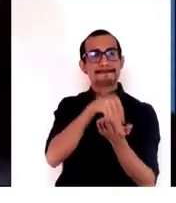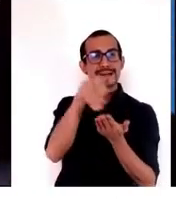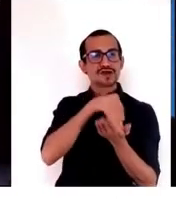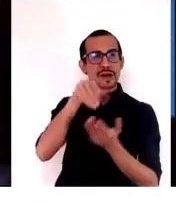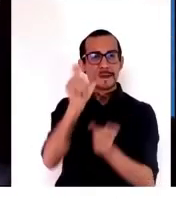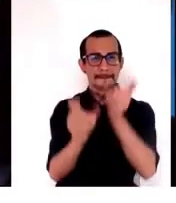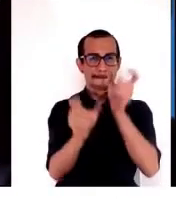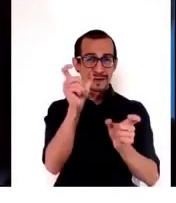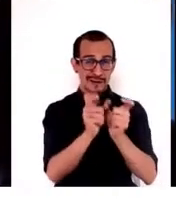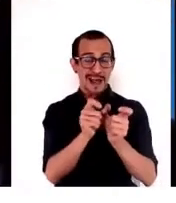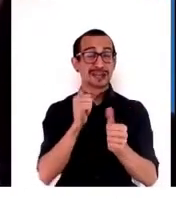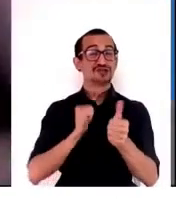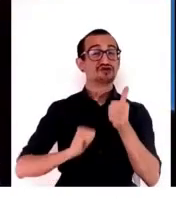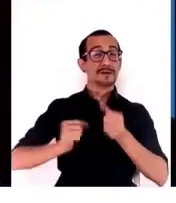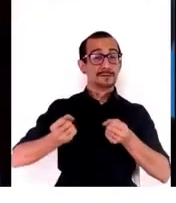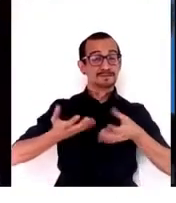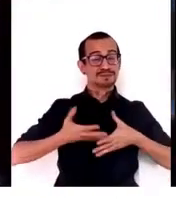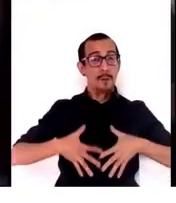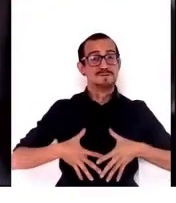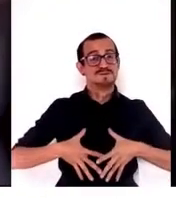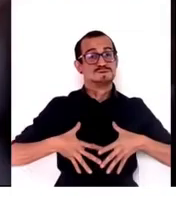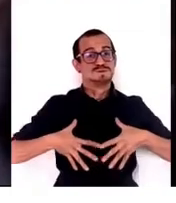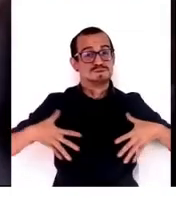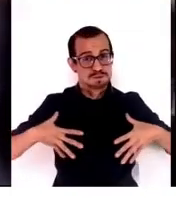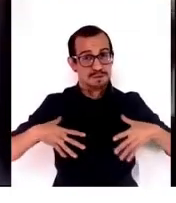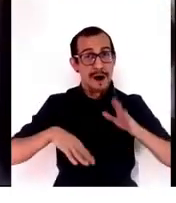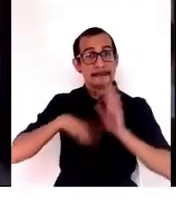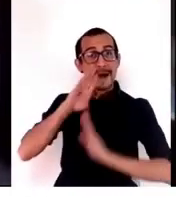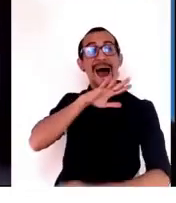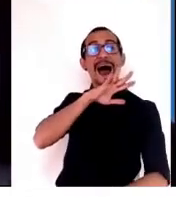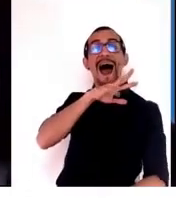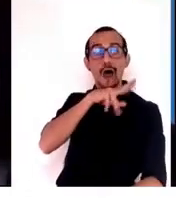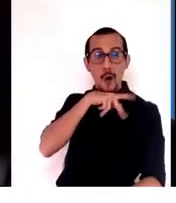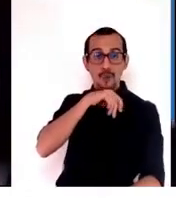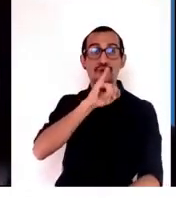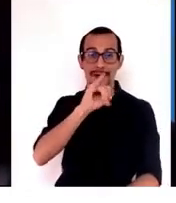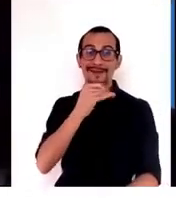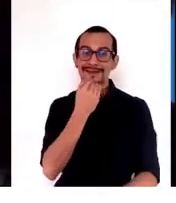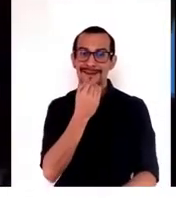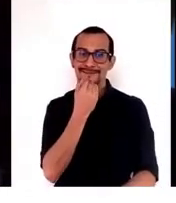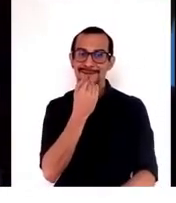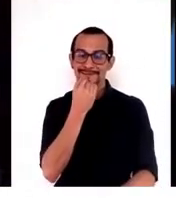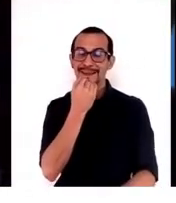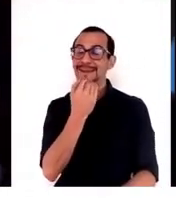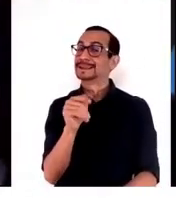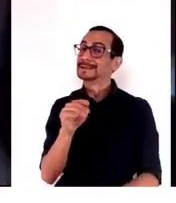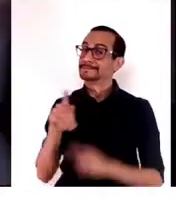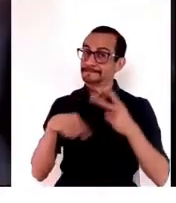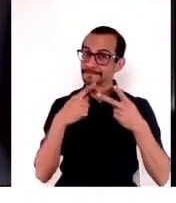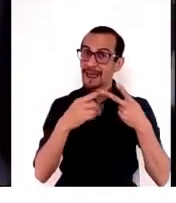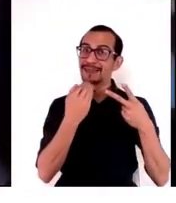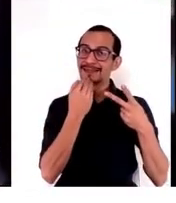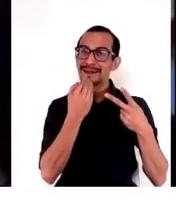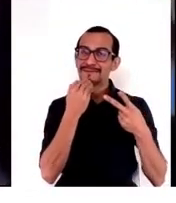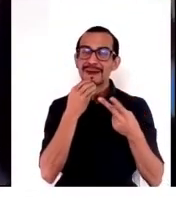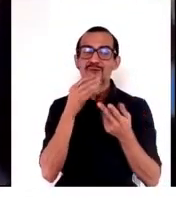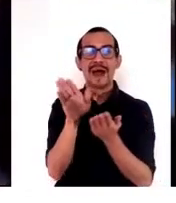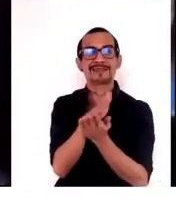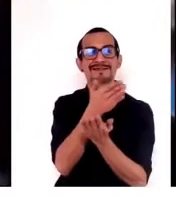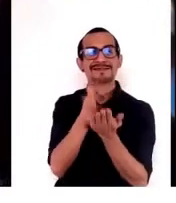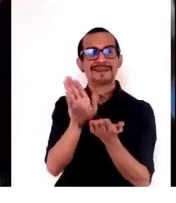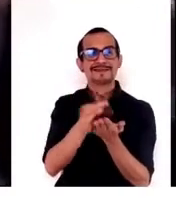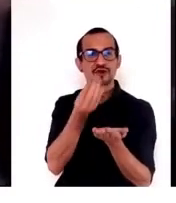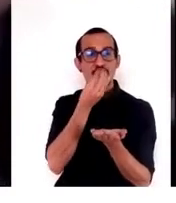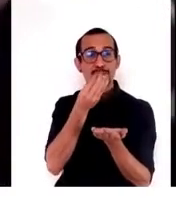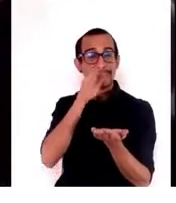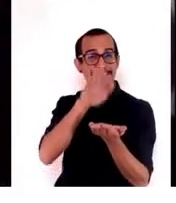de sobrepeso y obesidad, que son los adultos también. Y también una dieta saludable